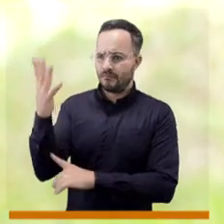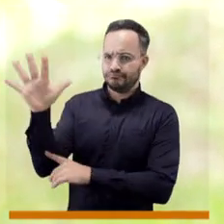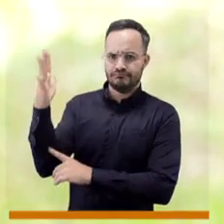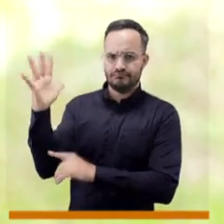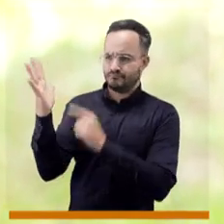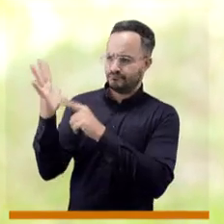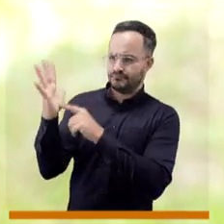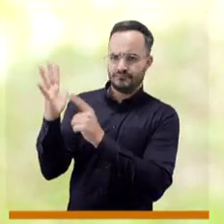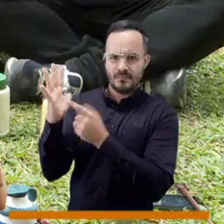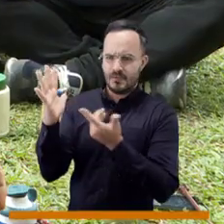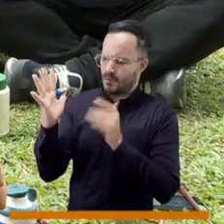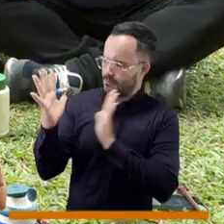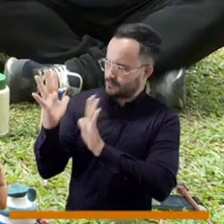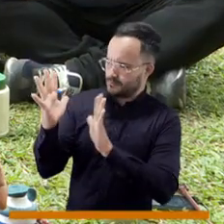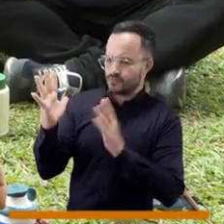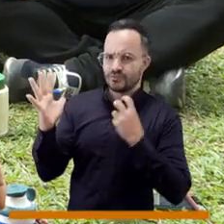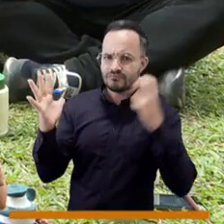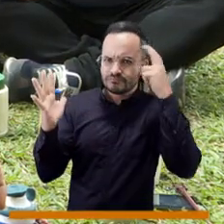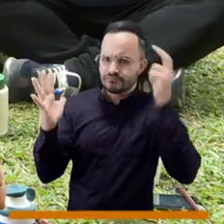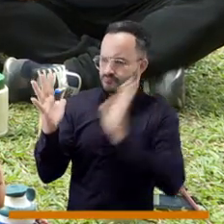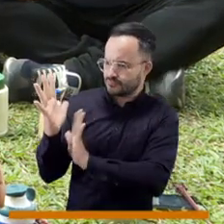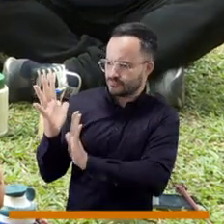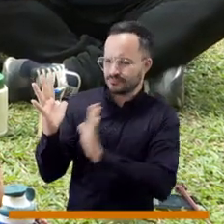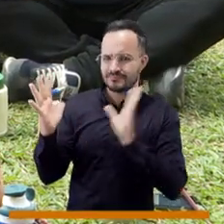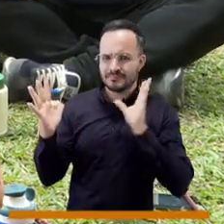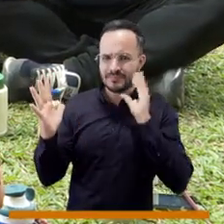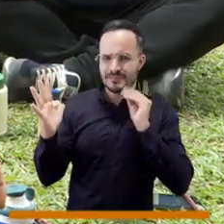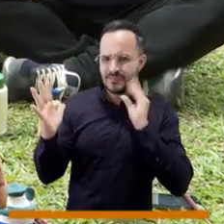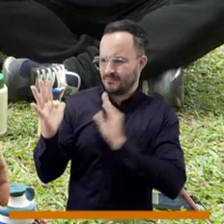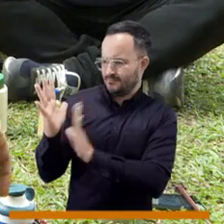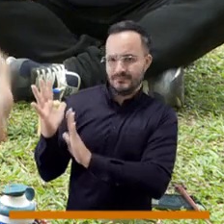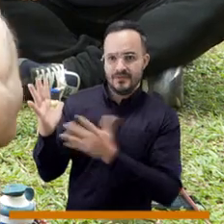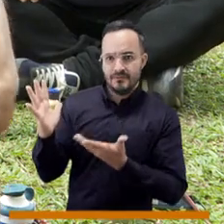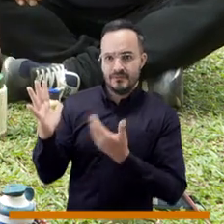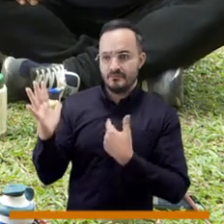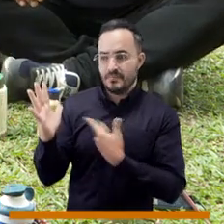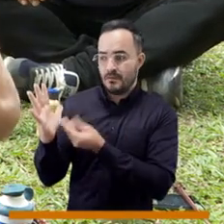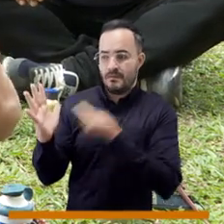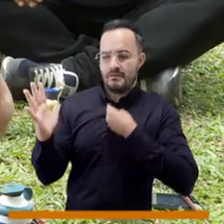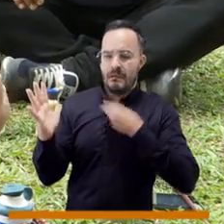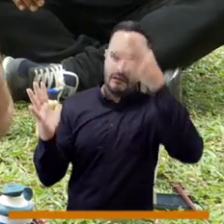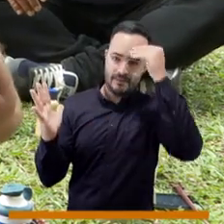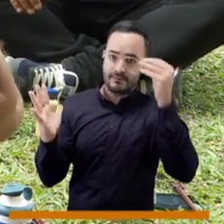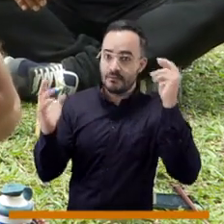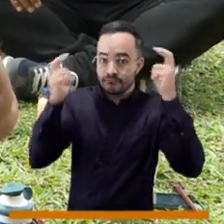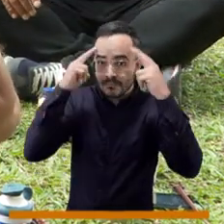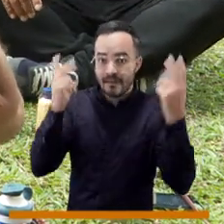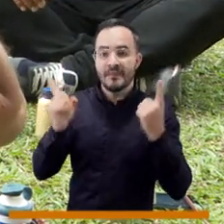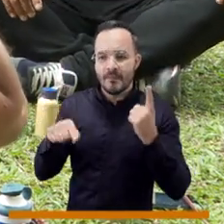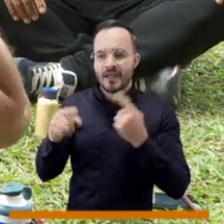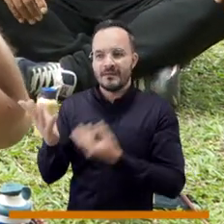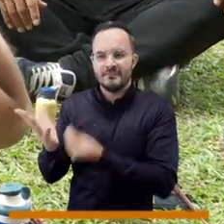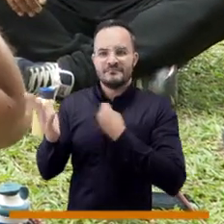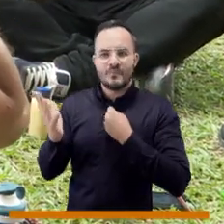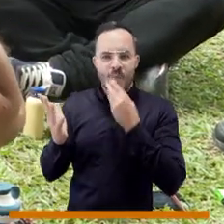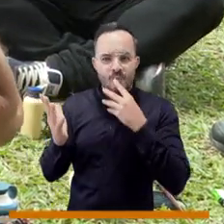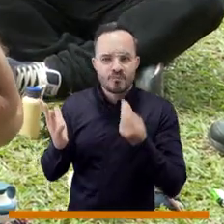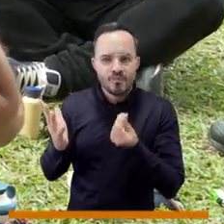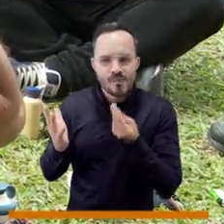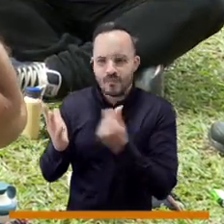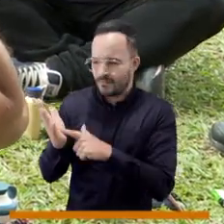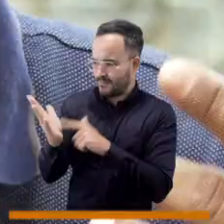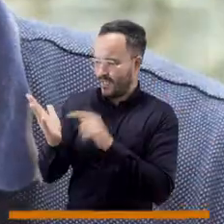si una planta tiene sus propios conocimientos, su propia existencia, también nos aporta por medio de sus colores o sabores.